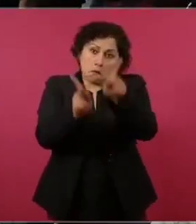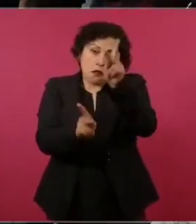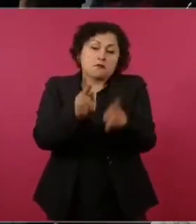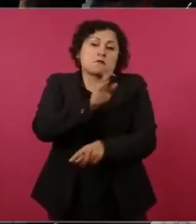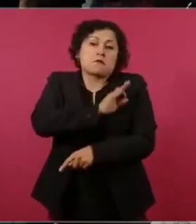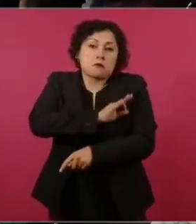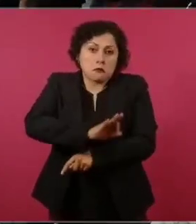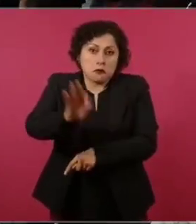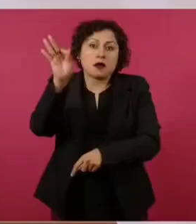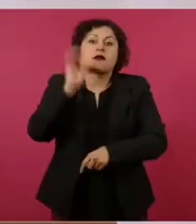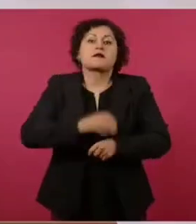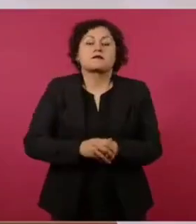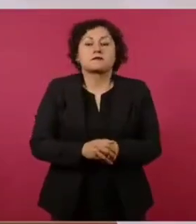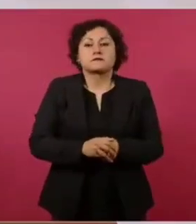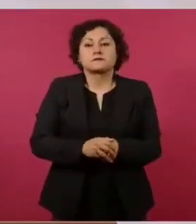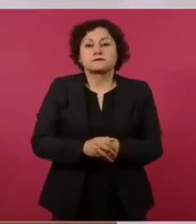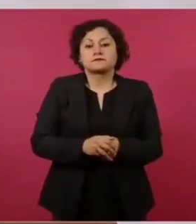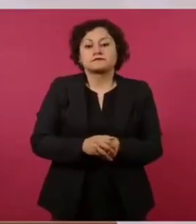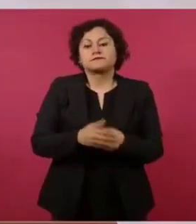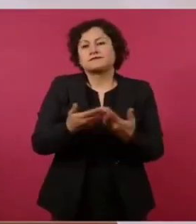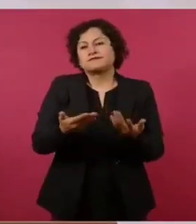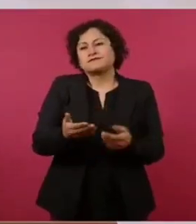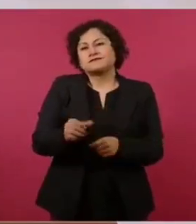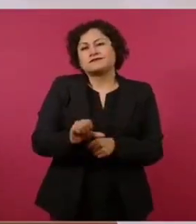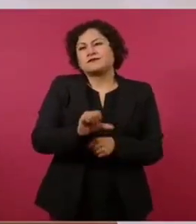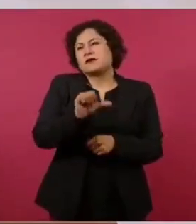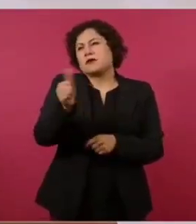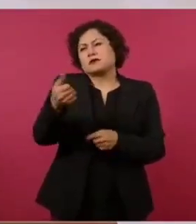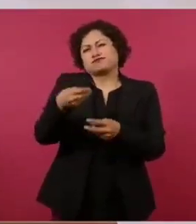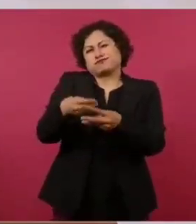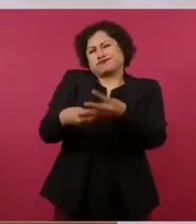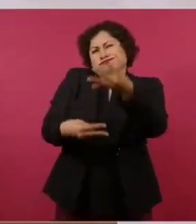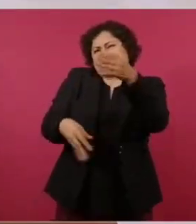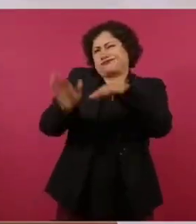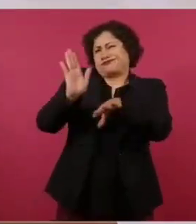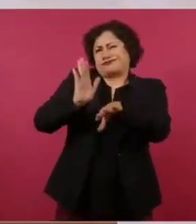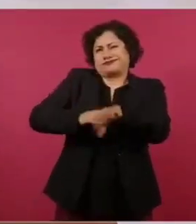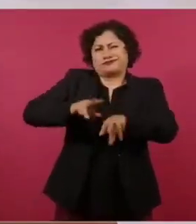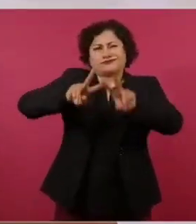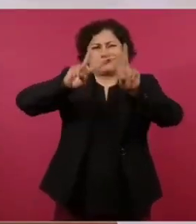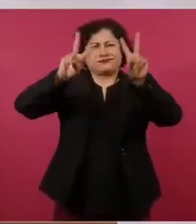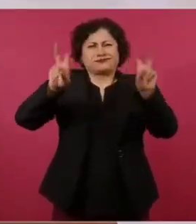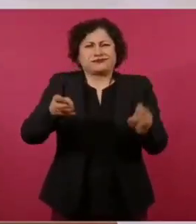y sobre otros temas, tantas cosas que tiene la vida